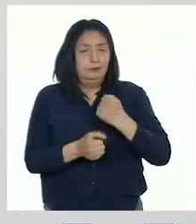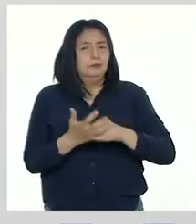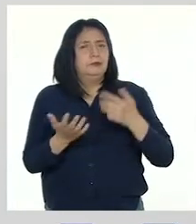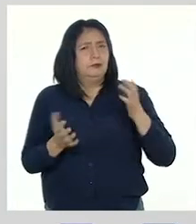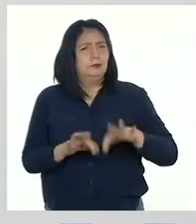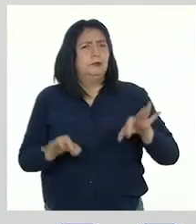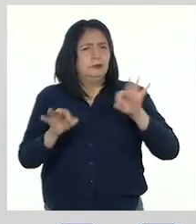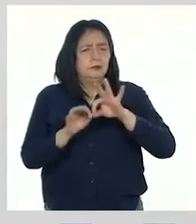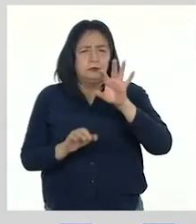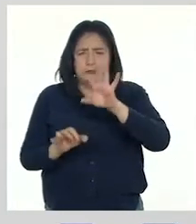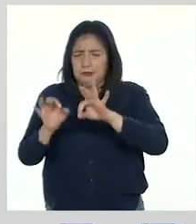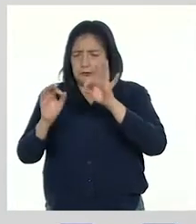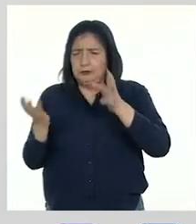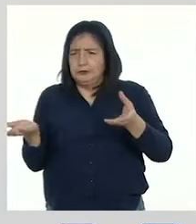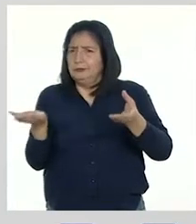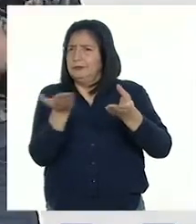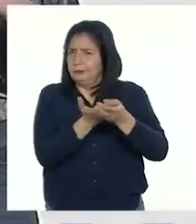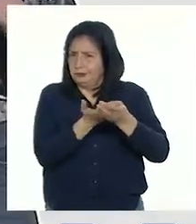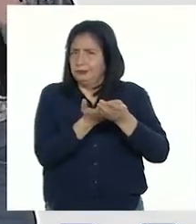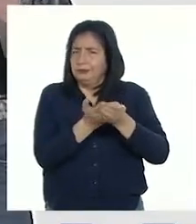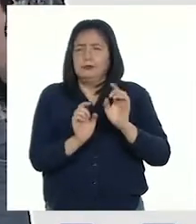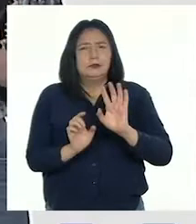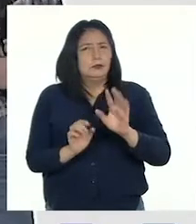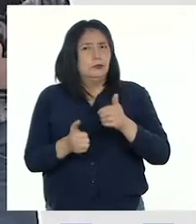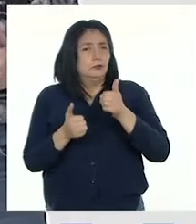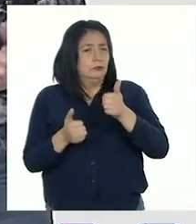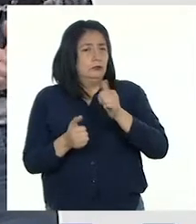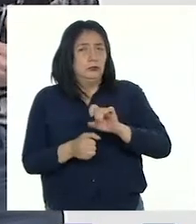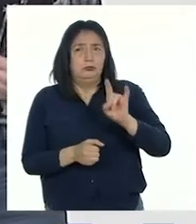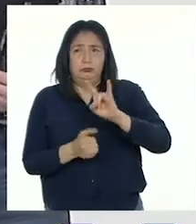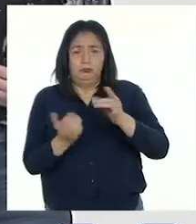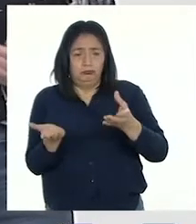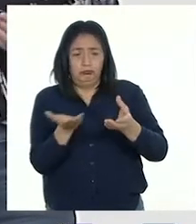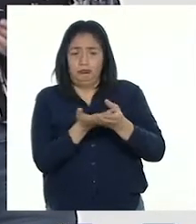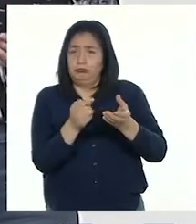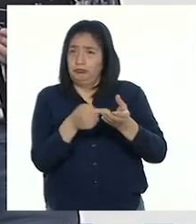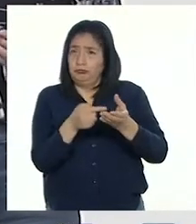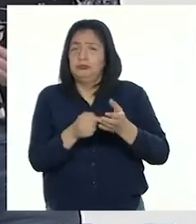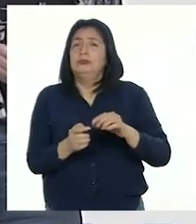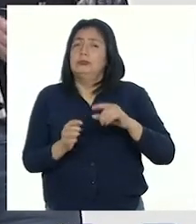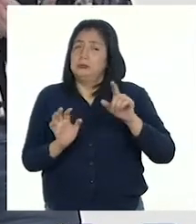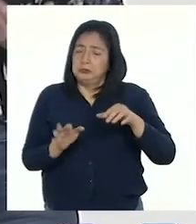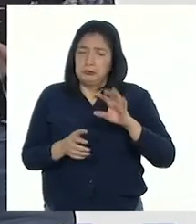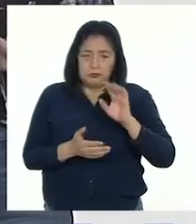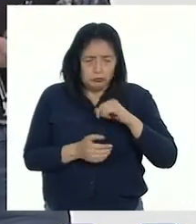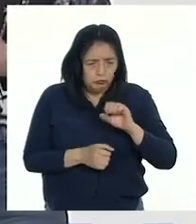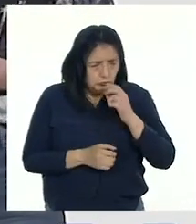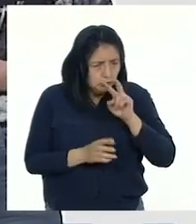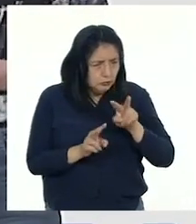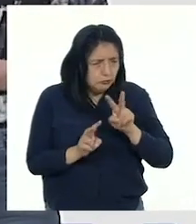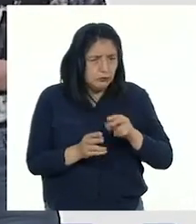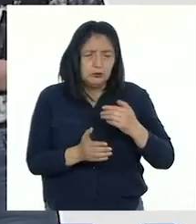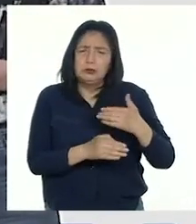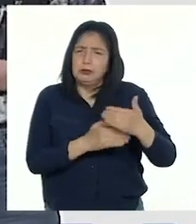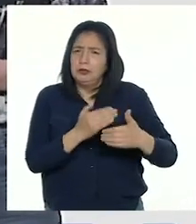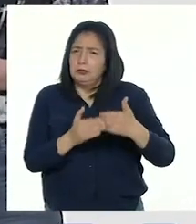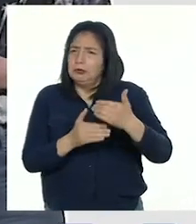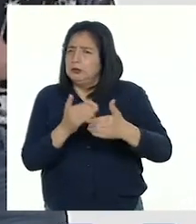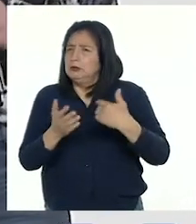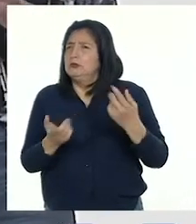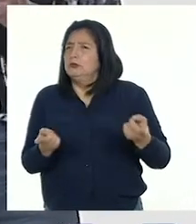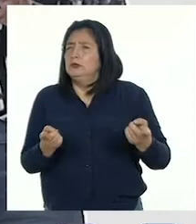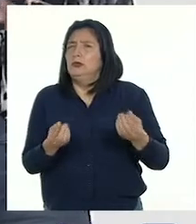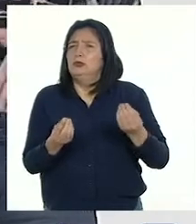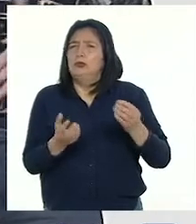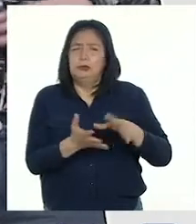seleccionarlos e incluirlos en el portafolio. El buen uso del portafolio nos permite reconocer el avance en nuestro aprendizaje.